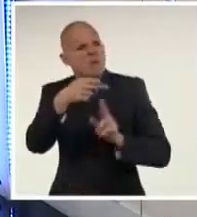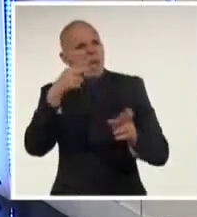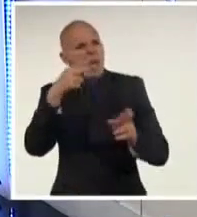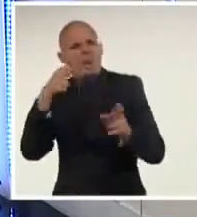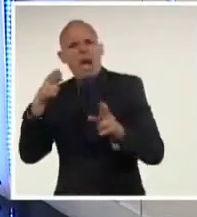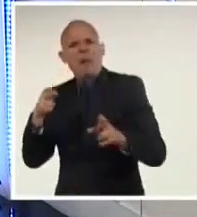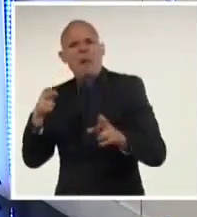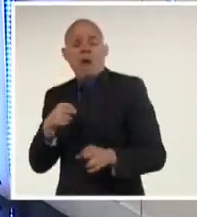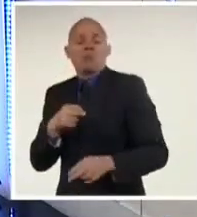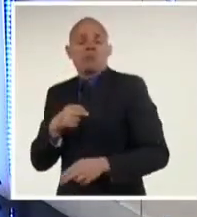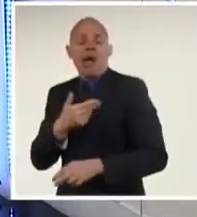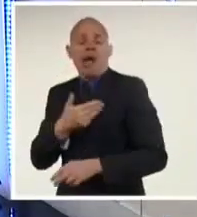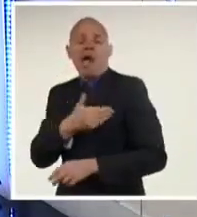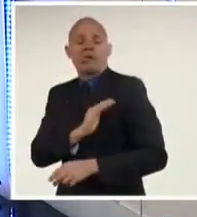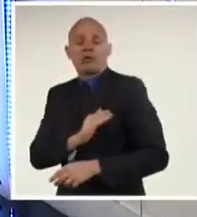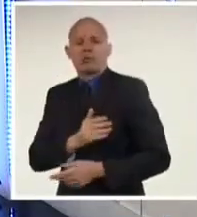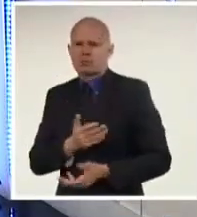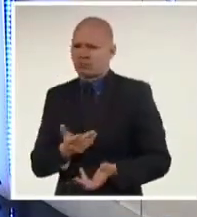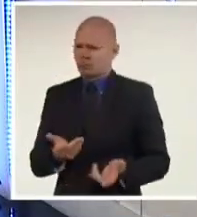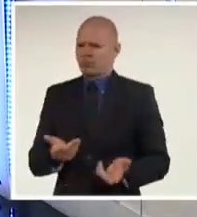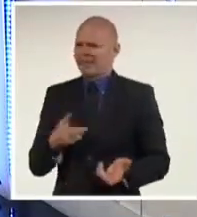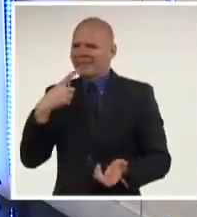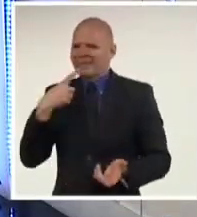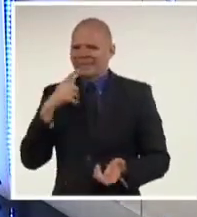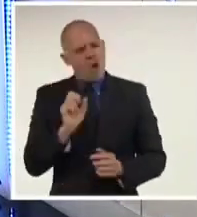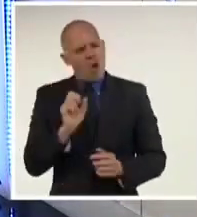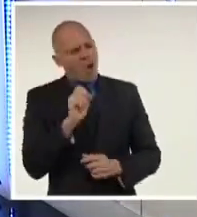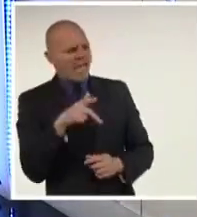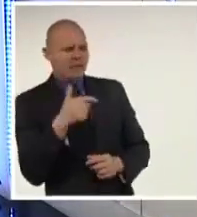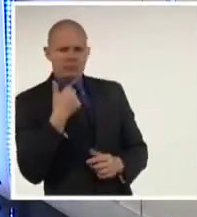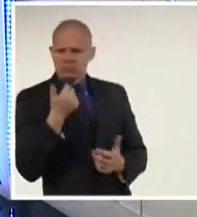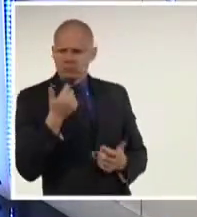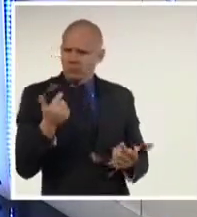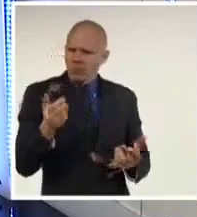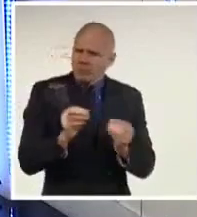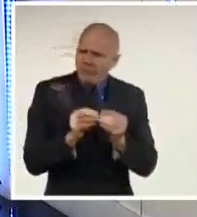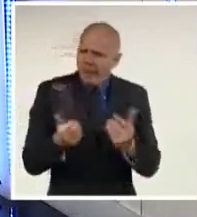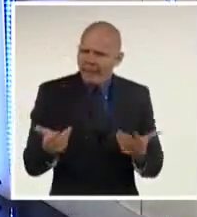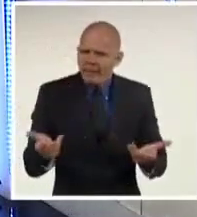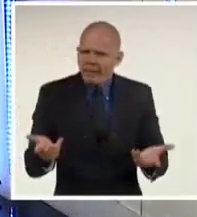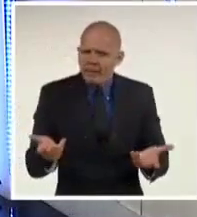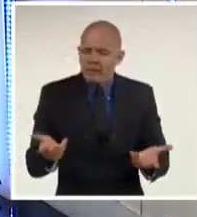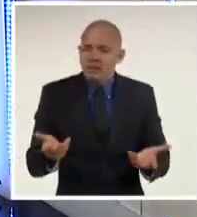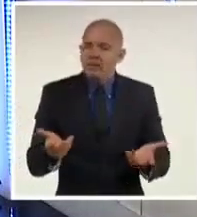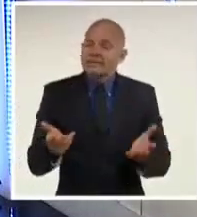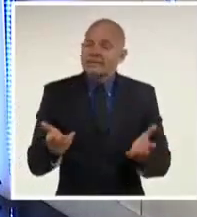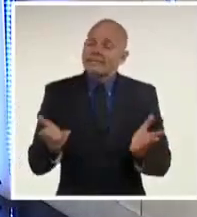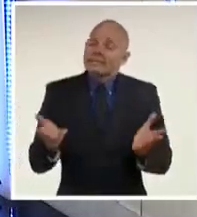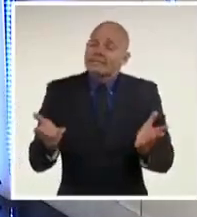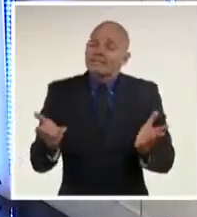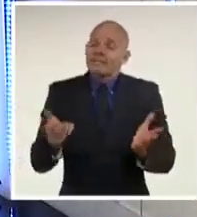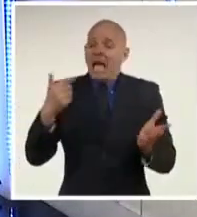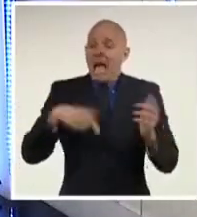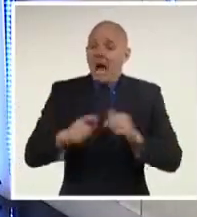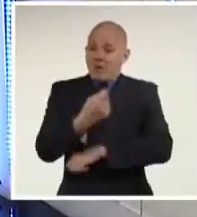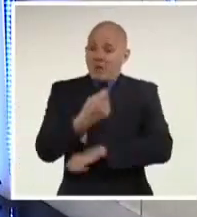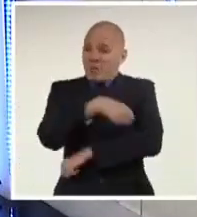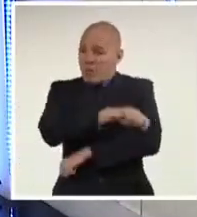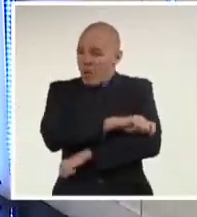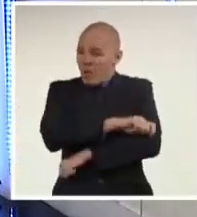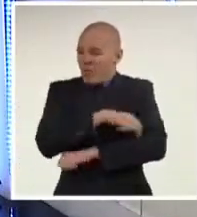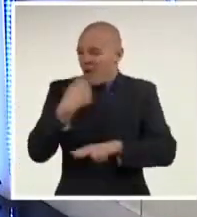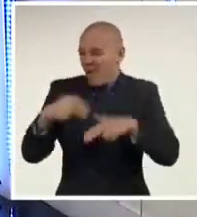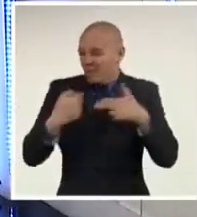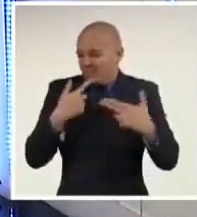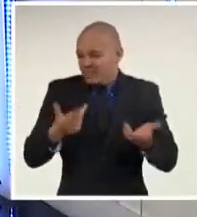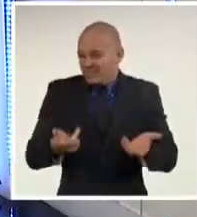que piden su renuncia es cumplir con un deber. Pero, la indignación y el hartazgo han creado una tormenta perfecta que